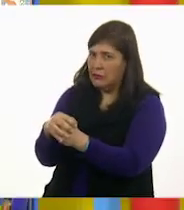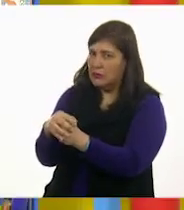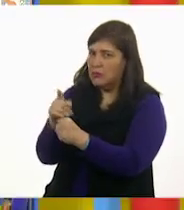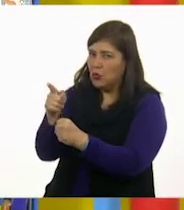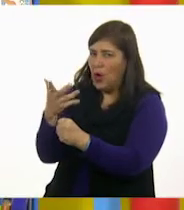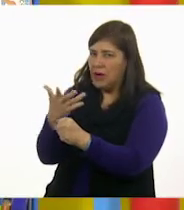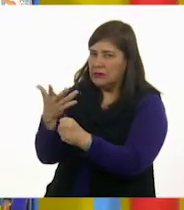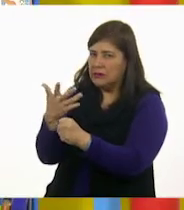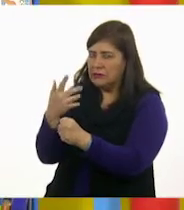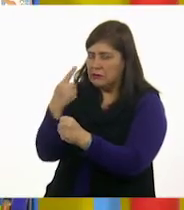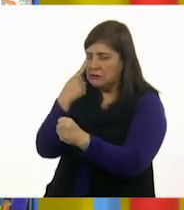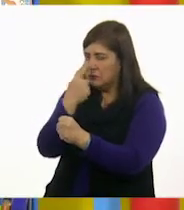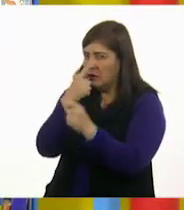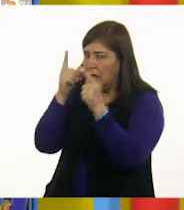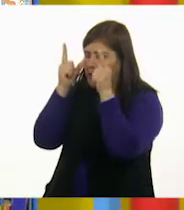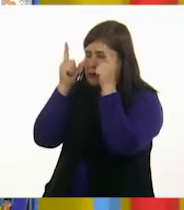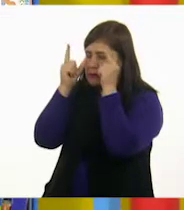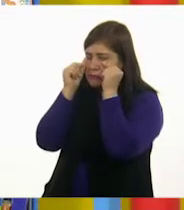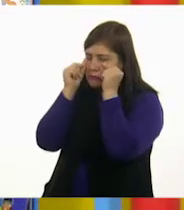los ojos.